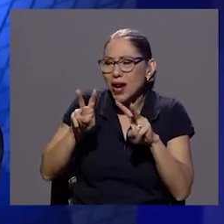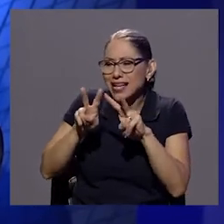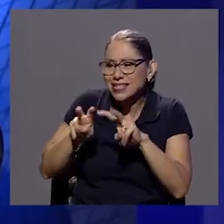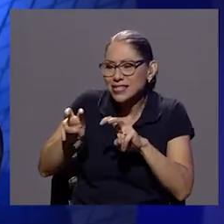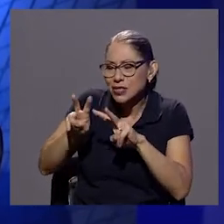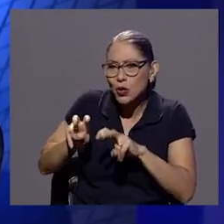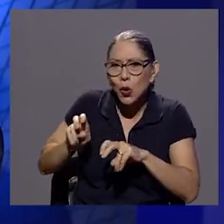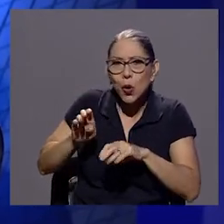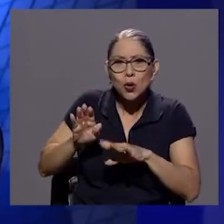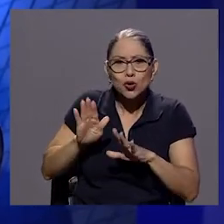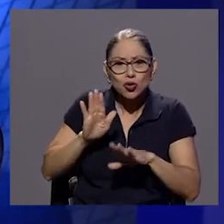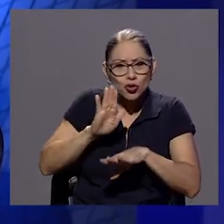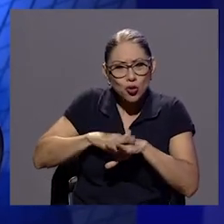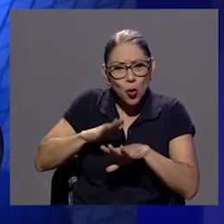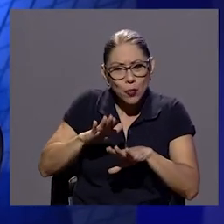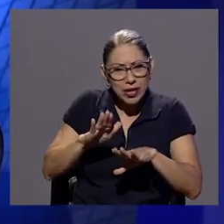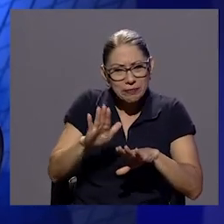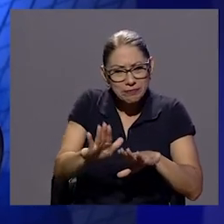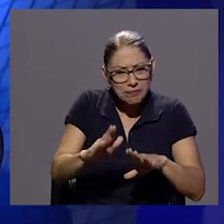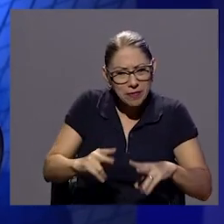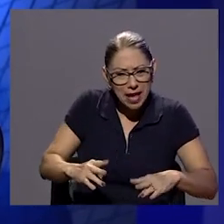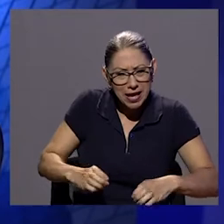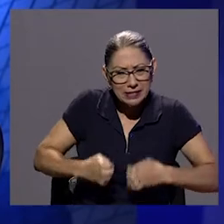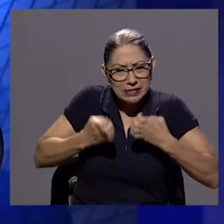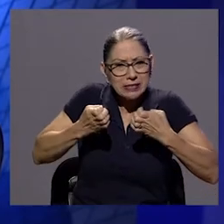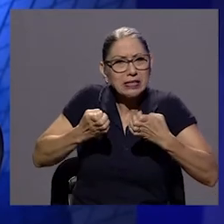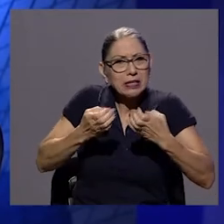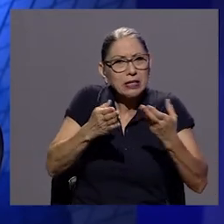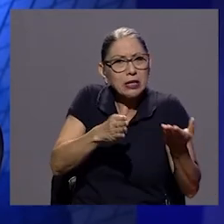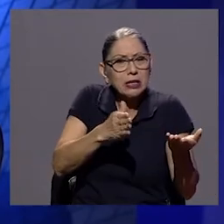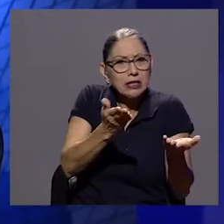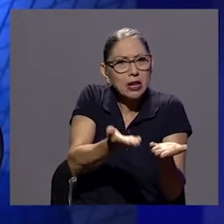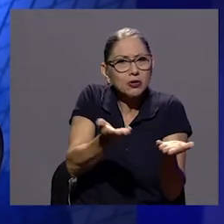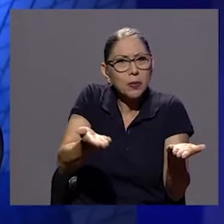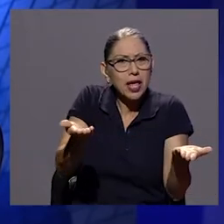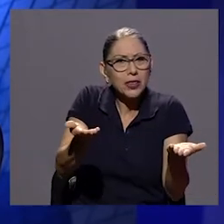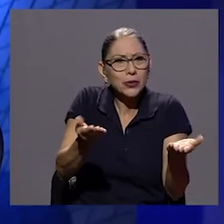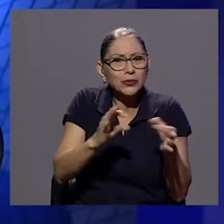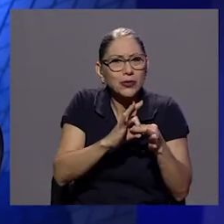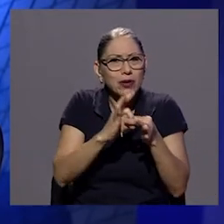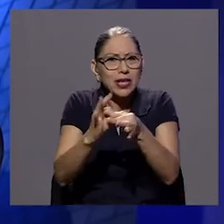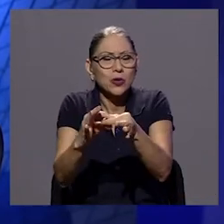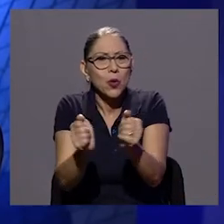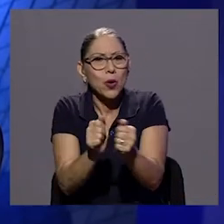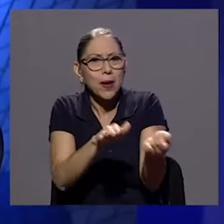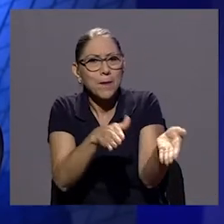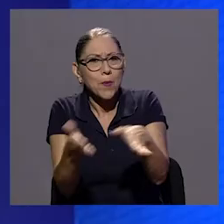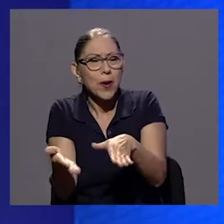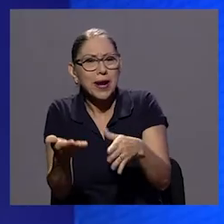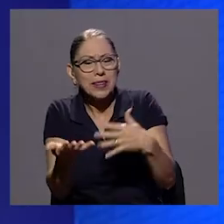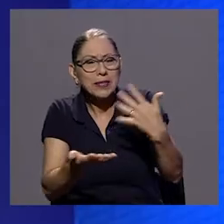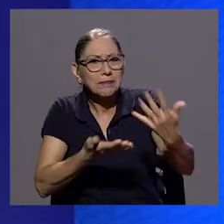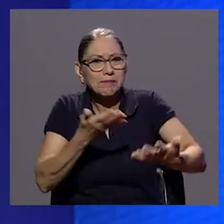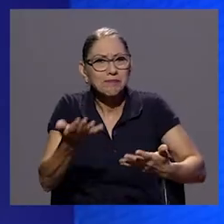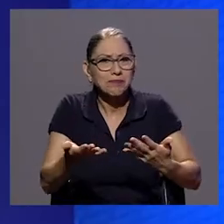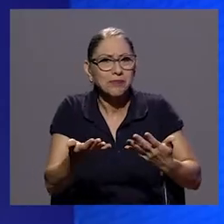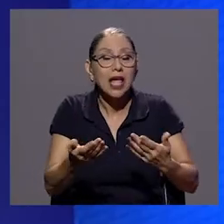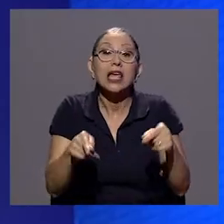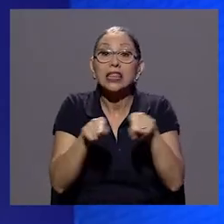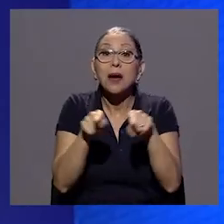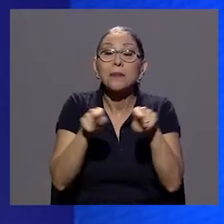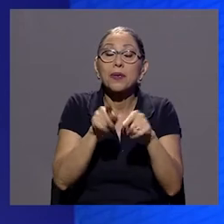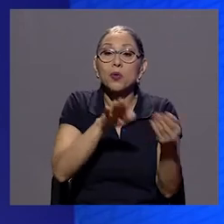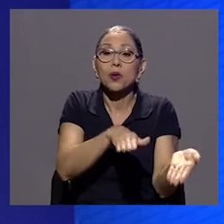los objetos ¿verdad? como esta relación con la muerte fue un poco lo que lo que me atravesó a mí también y una muerte también